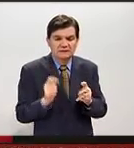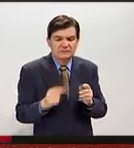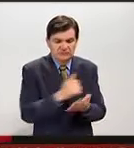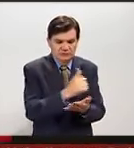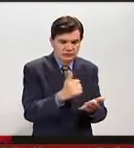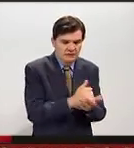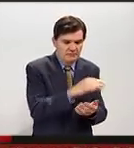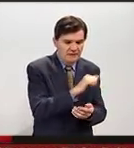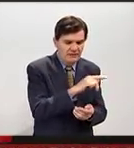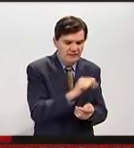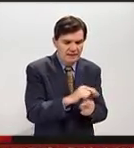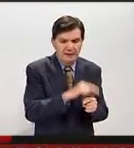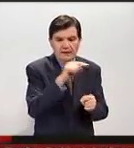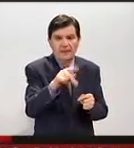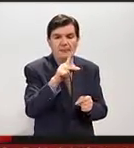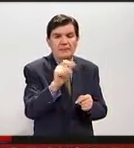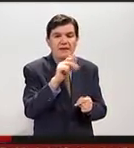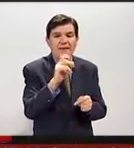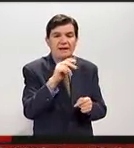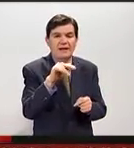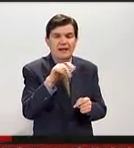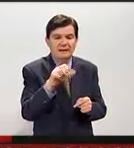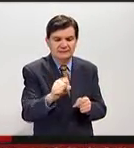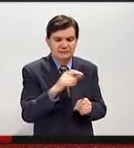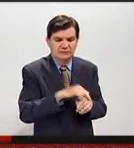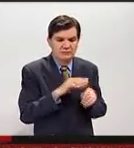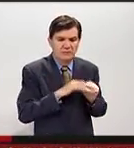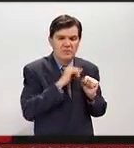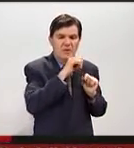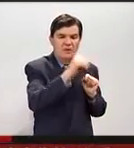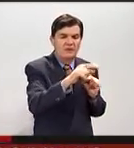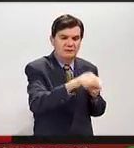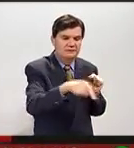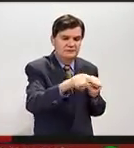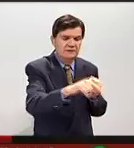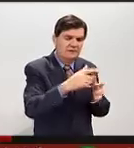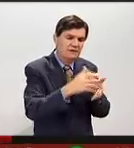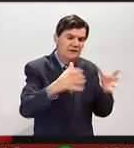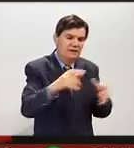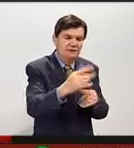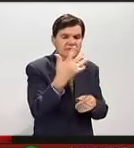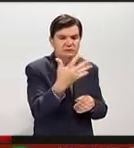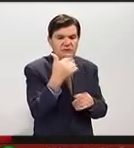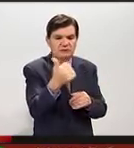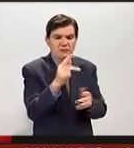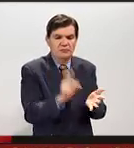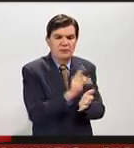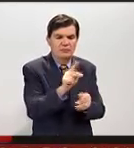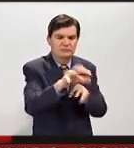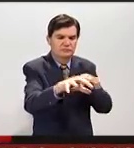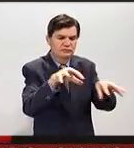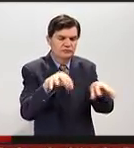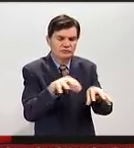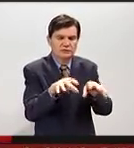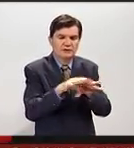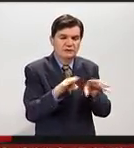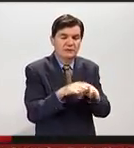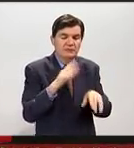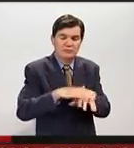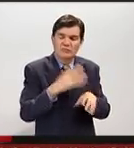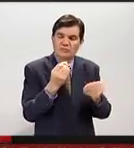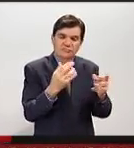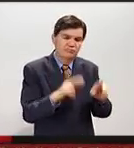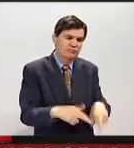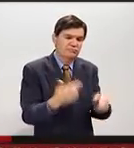la ciudad de Manta hasta Pedernales, es una extensión muy grande donde se encuentran cinco o seis comunidades que fueron muy